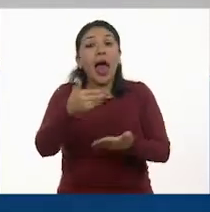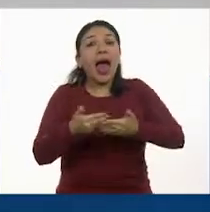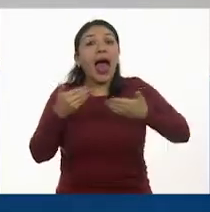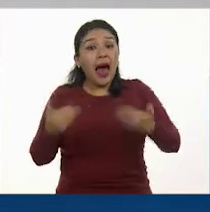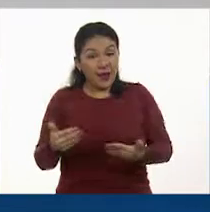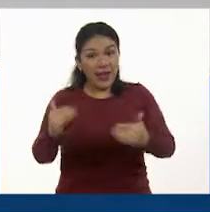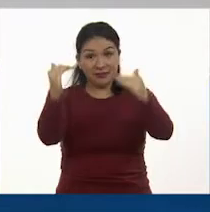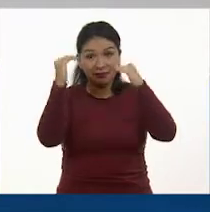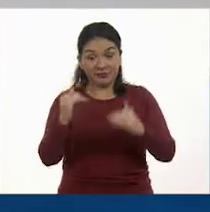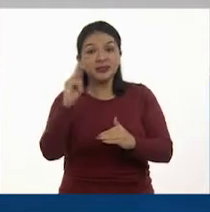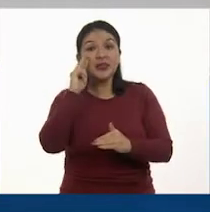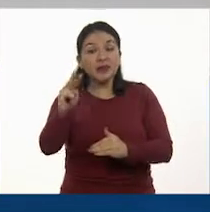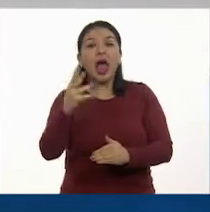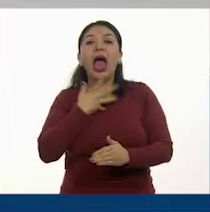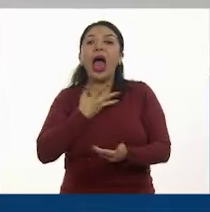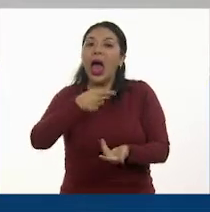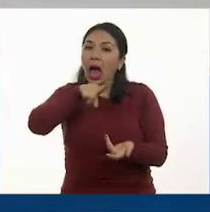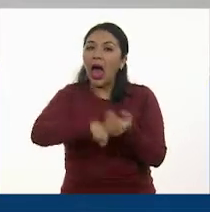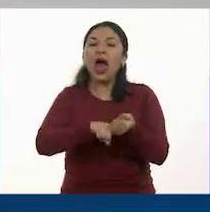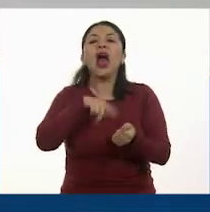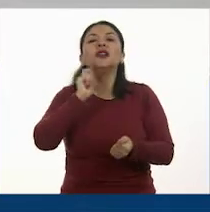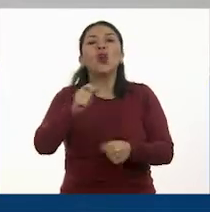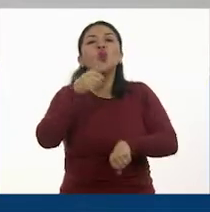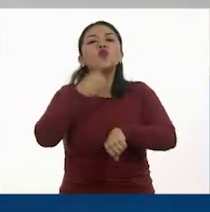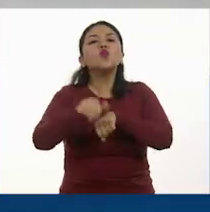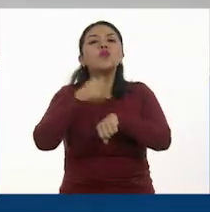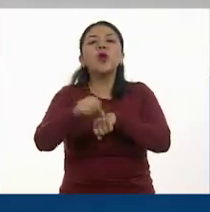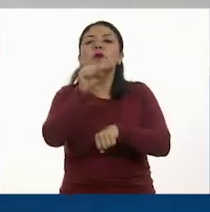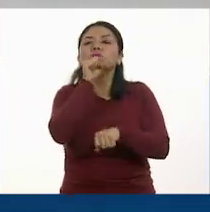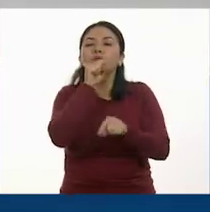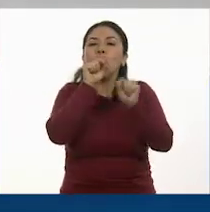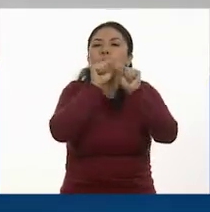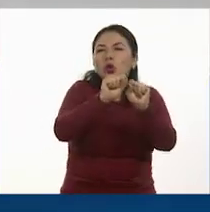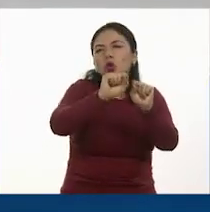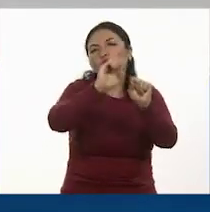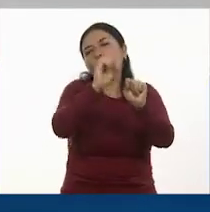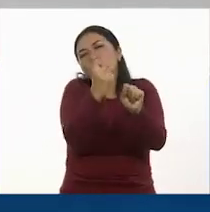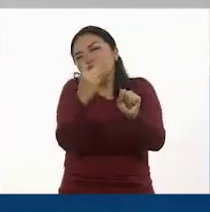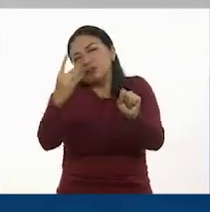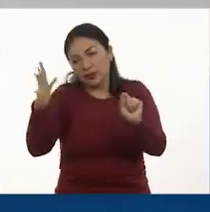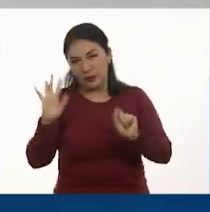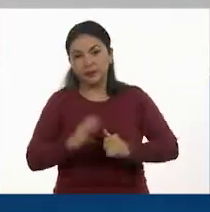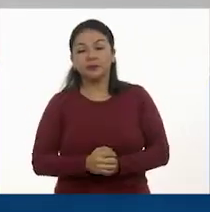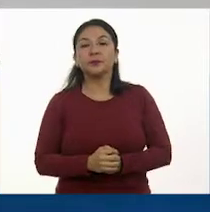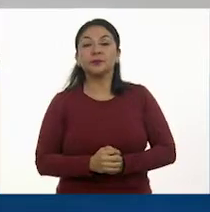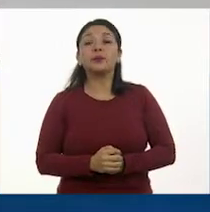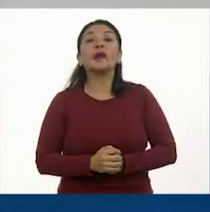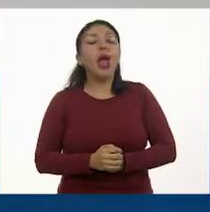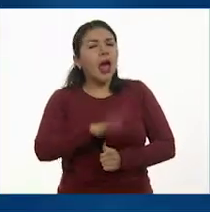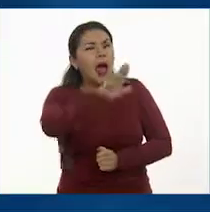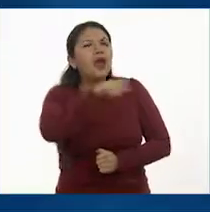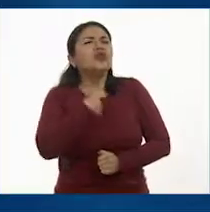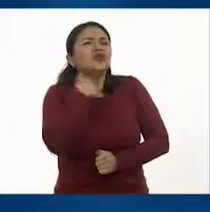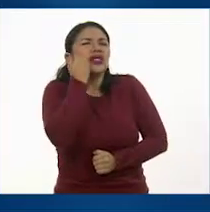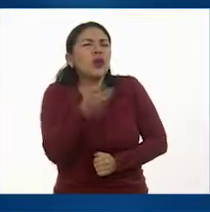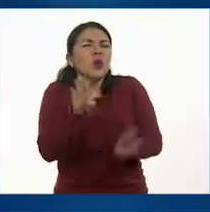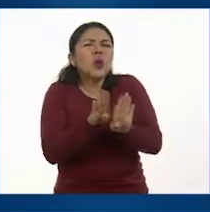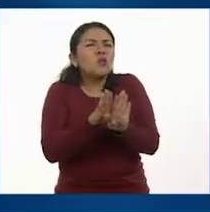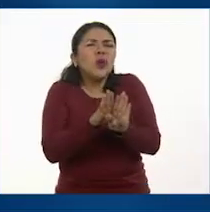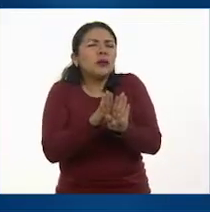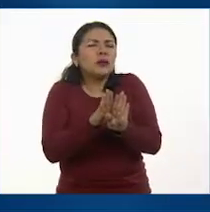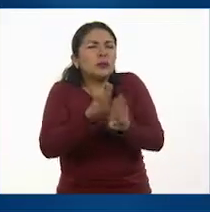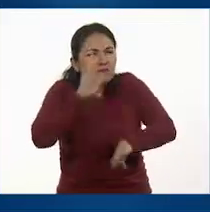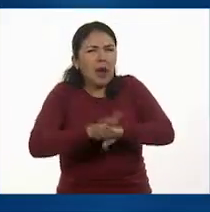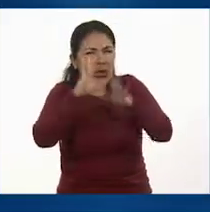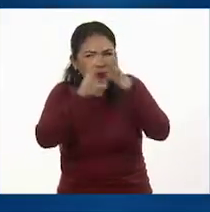que vayamos con los que están representados en números decimales. Sí, pero, Gabi, nada más como para aclaración.